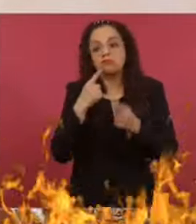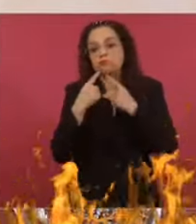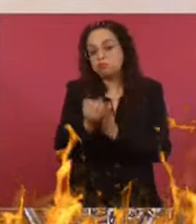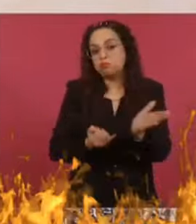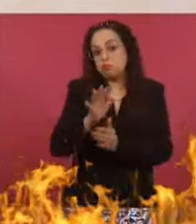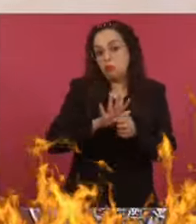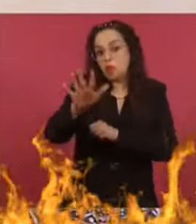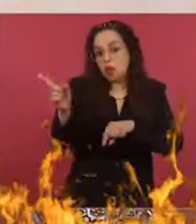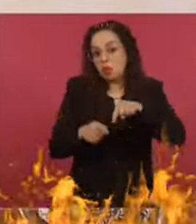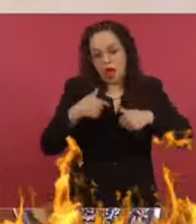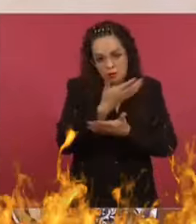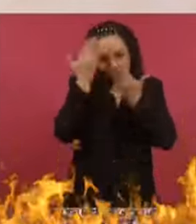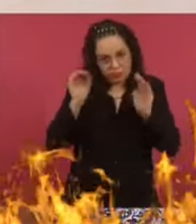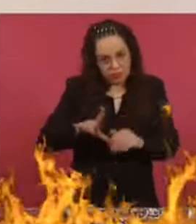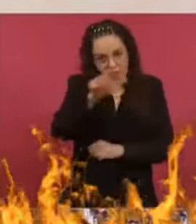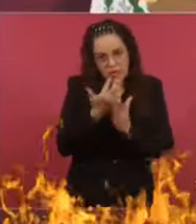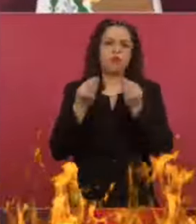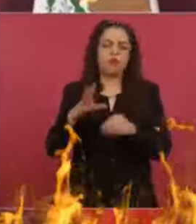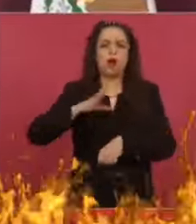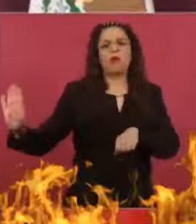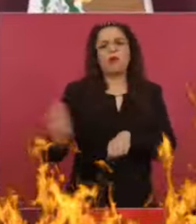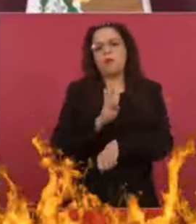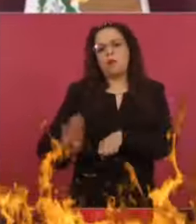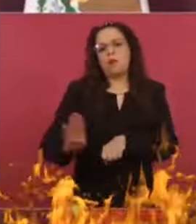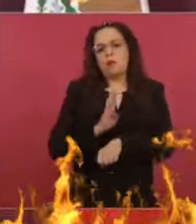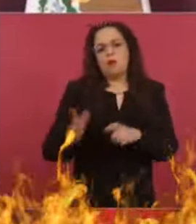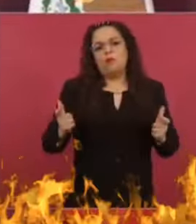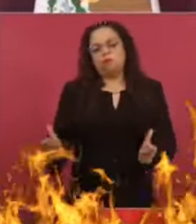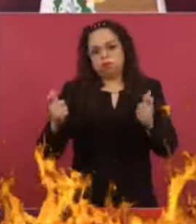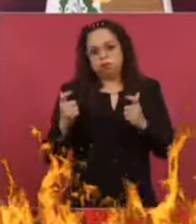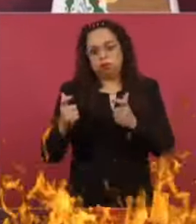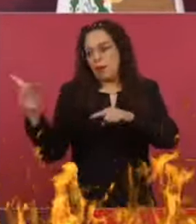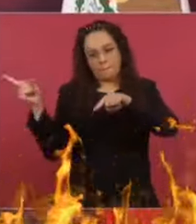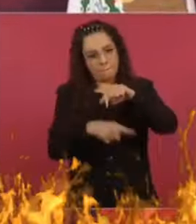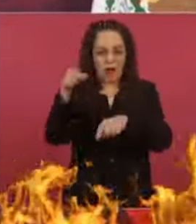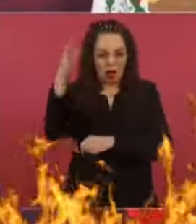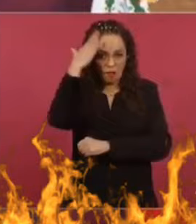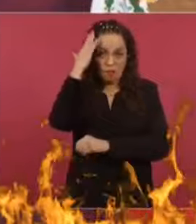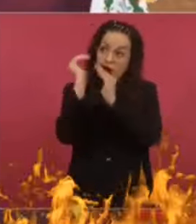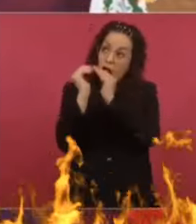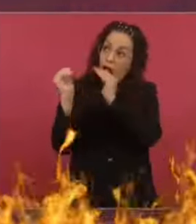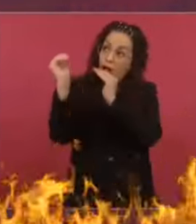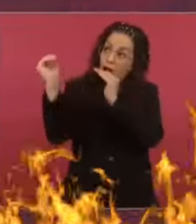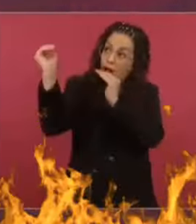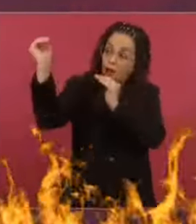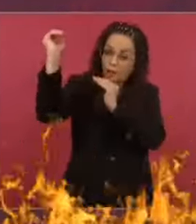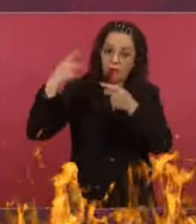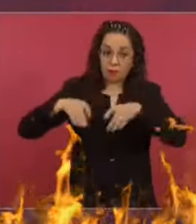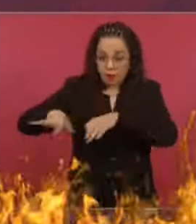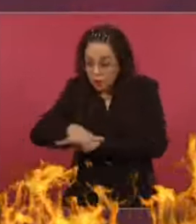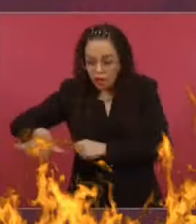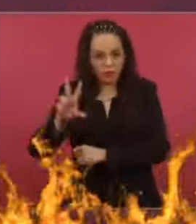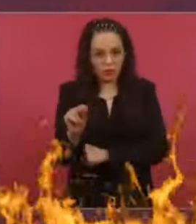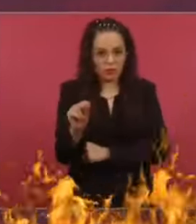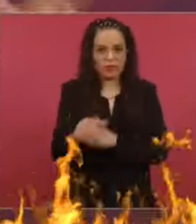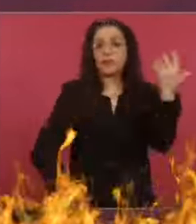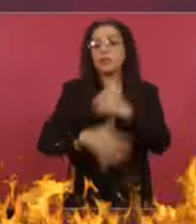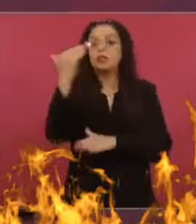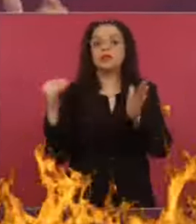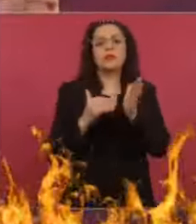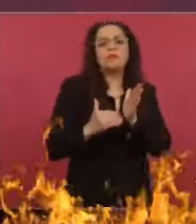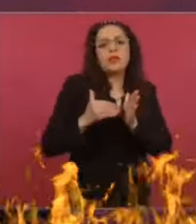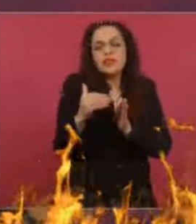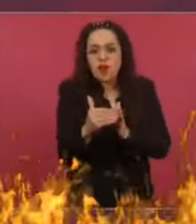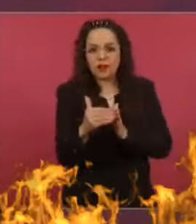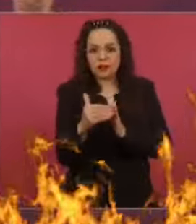les quiten privilegios que no van a afectar a los trabajadores, repito, sino a los de arriba por 15 mil millones que se pueden utilizar para